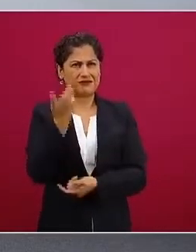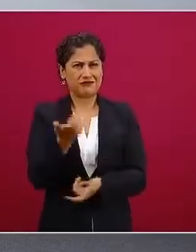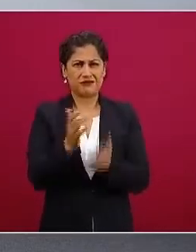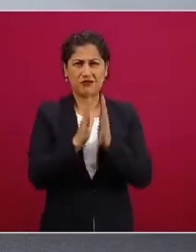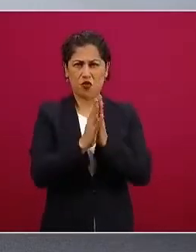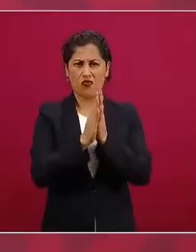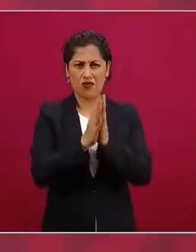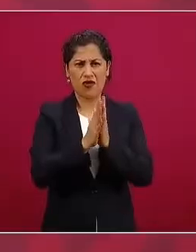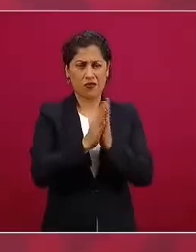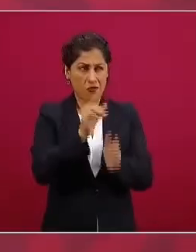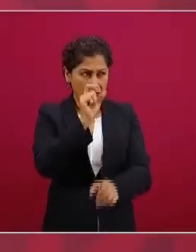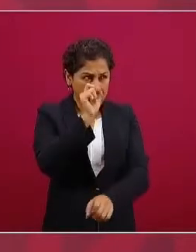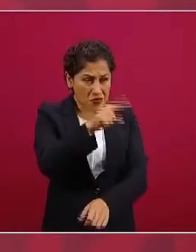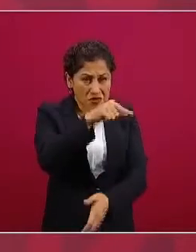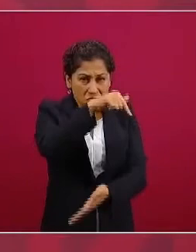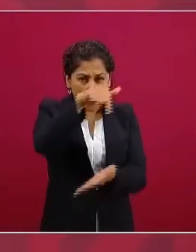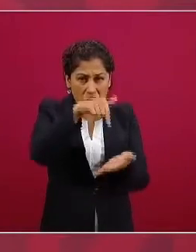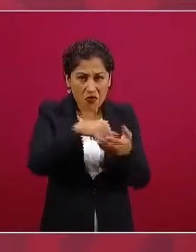lado